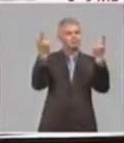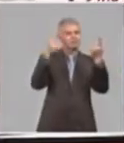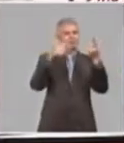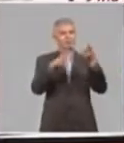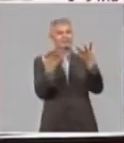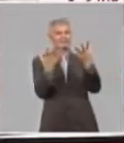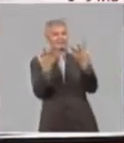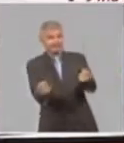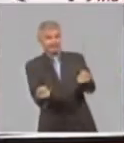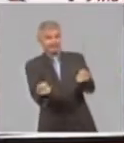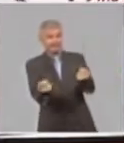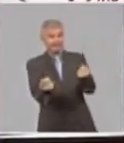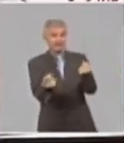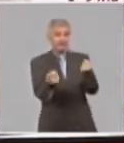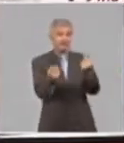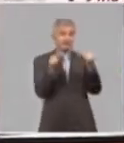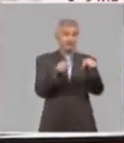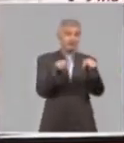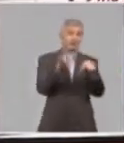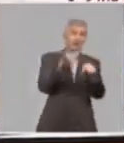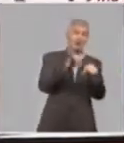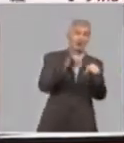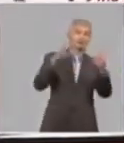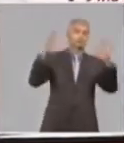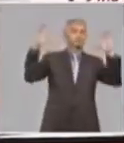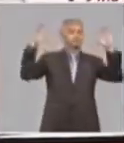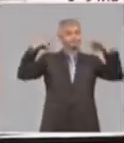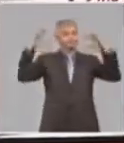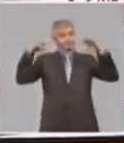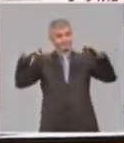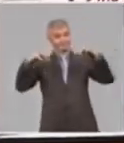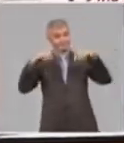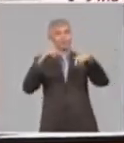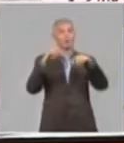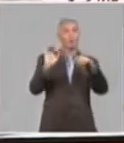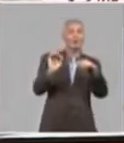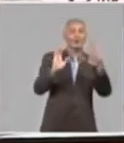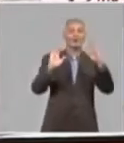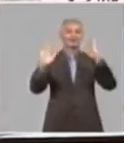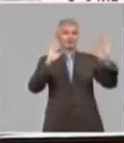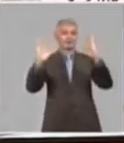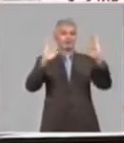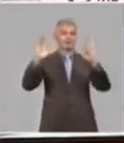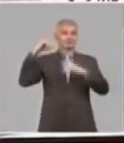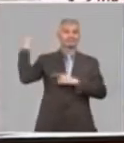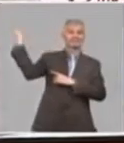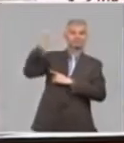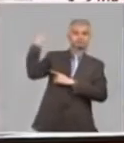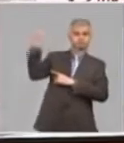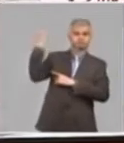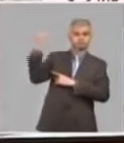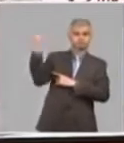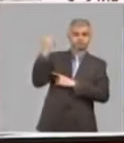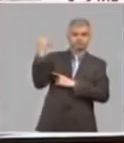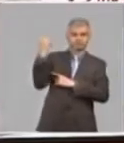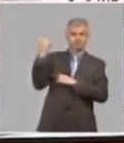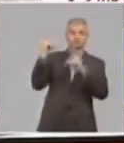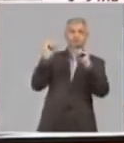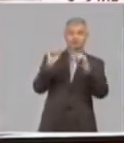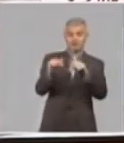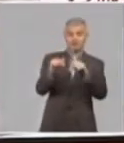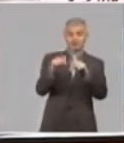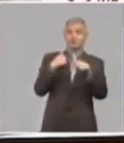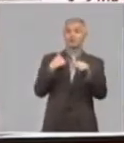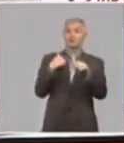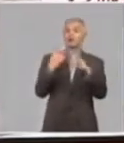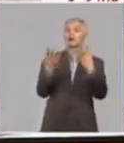de la sequía y, por supuesto, las precipitaciones, como, digamos, la temporada ciclónica. Pero, claro, hay una serie